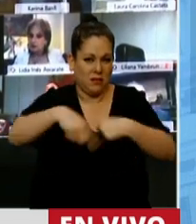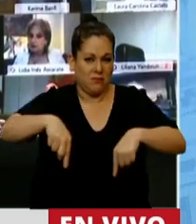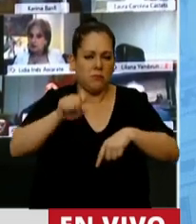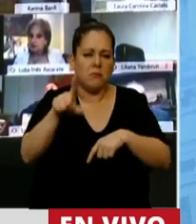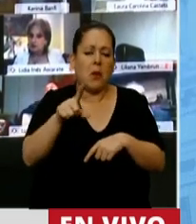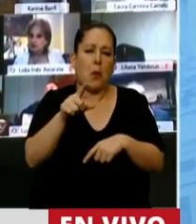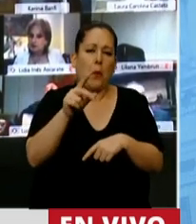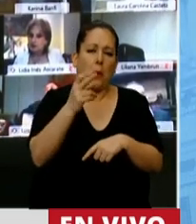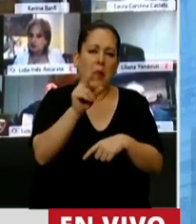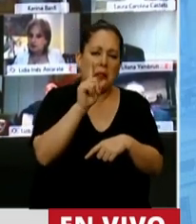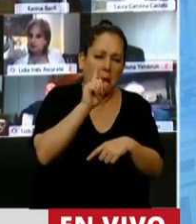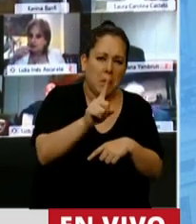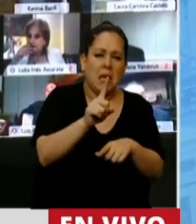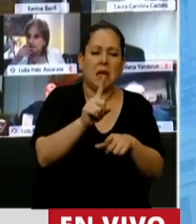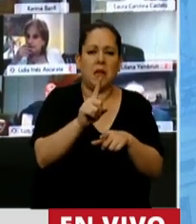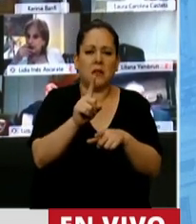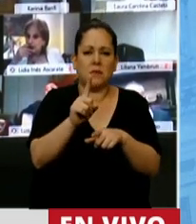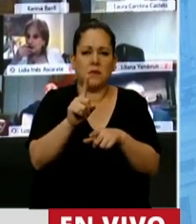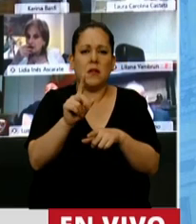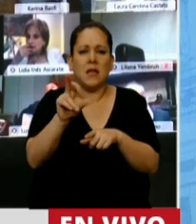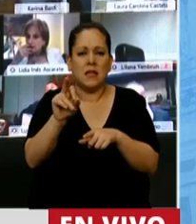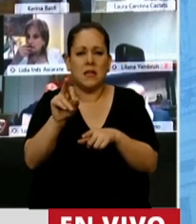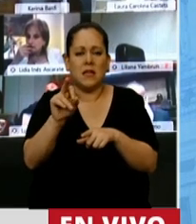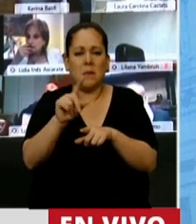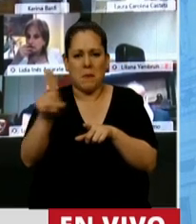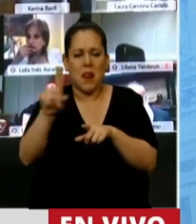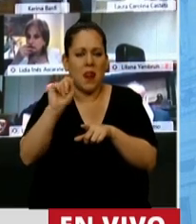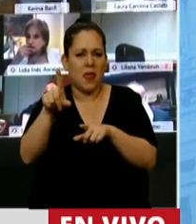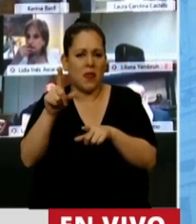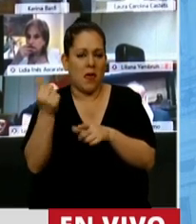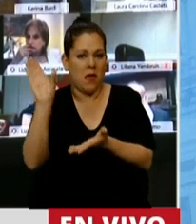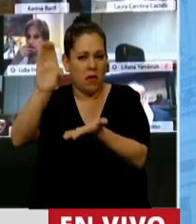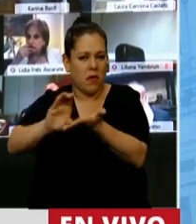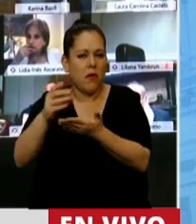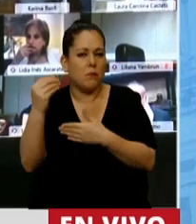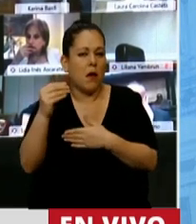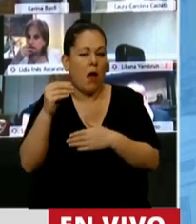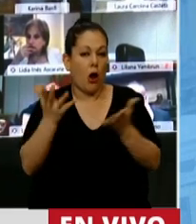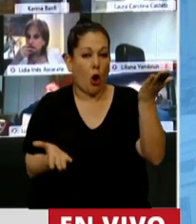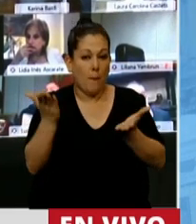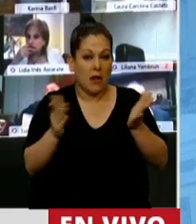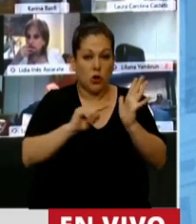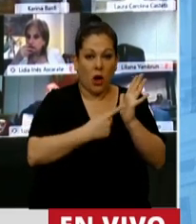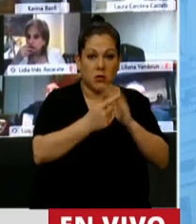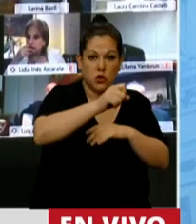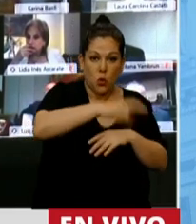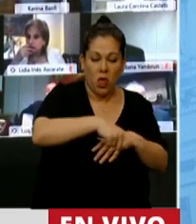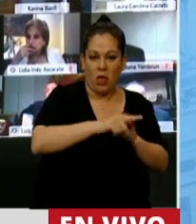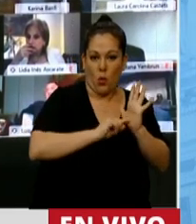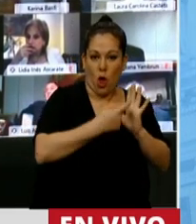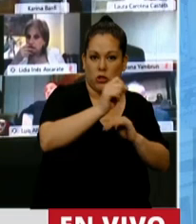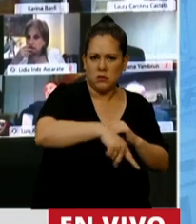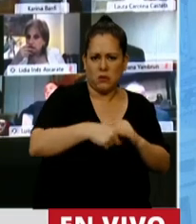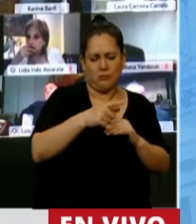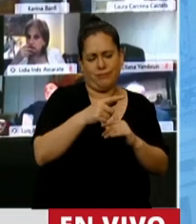.000 a 20.000 millones de pesos, pero donde la relación con el AMBA sigue siendo abismal, en una proporción